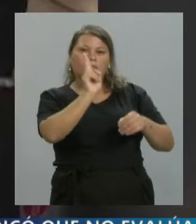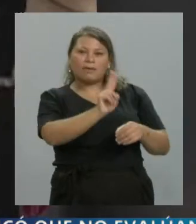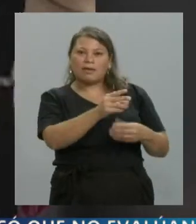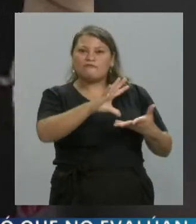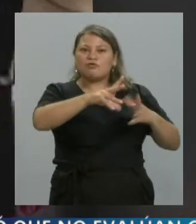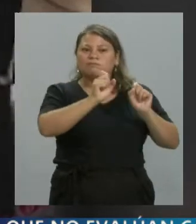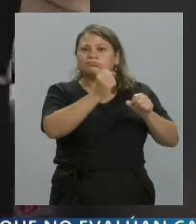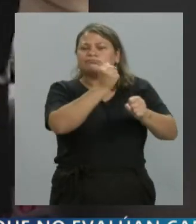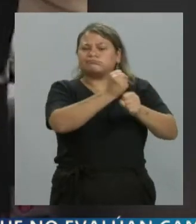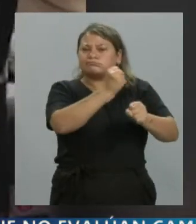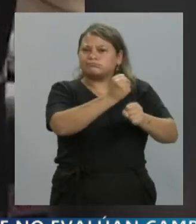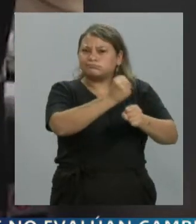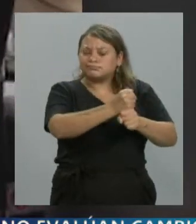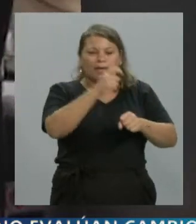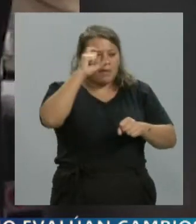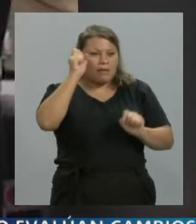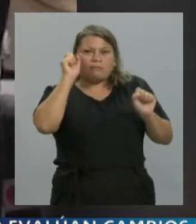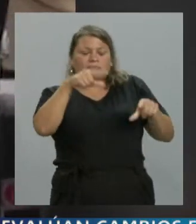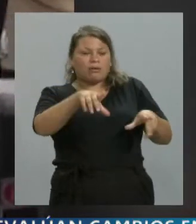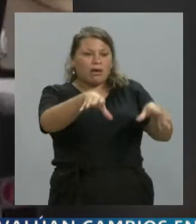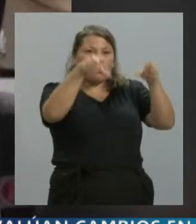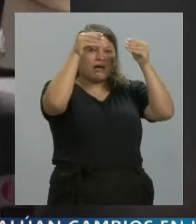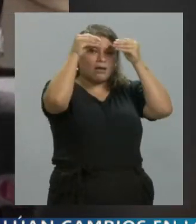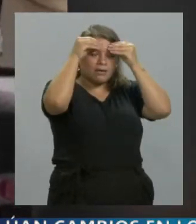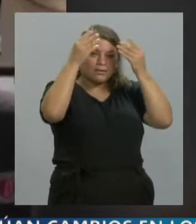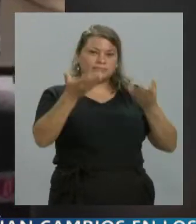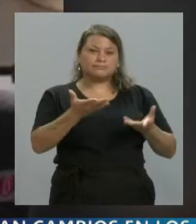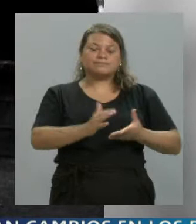se nutría de la experiencia de cada uno.